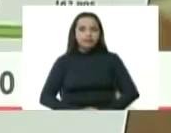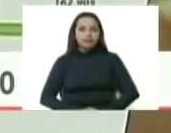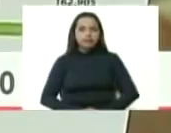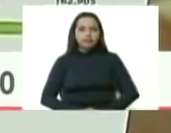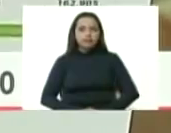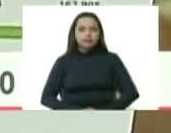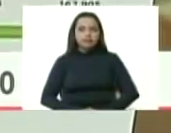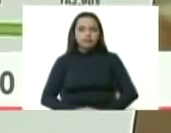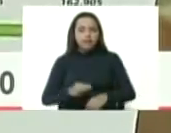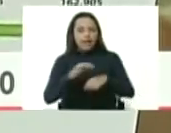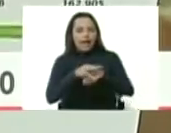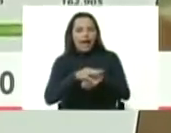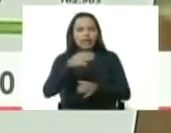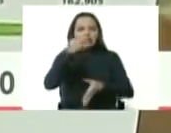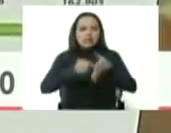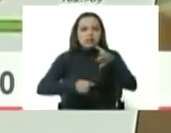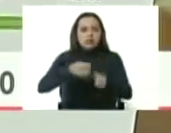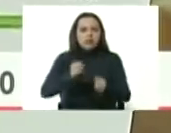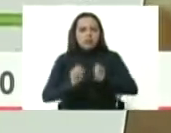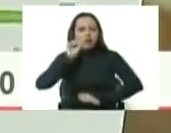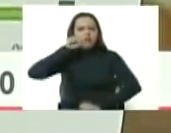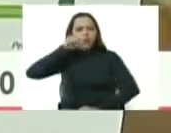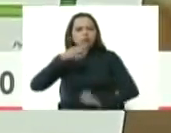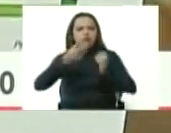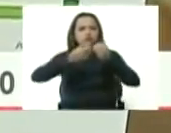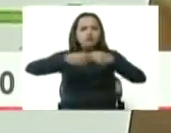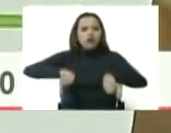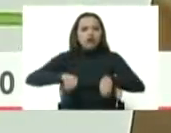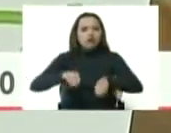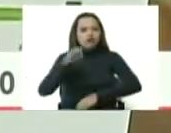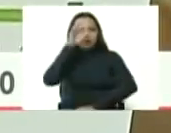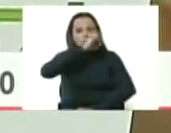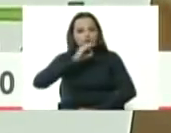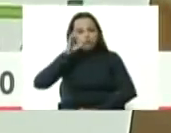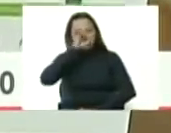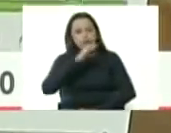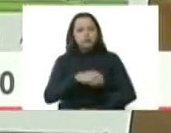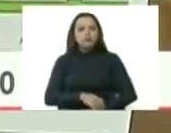carne leche pollo huevo cerdo